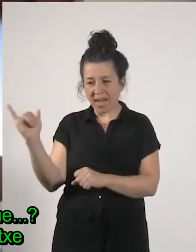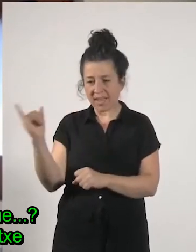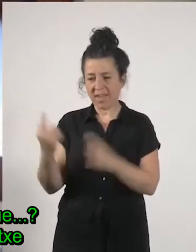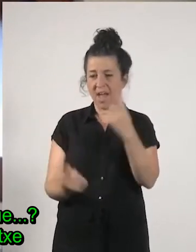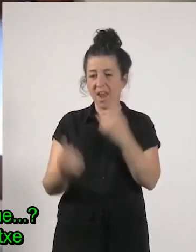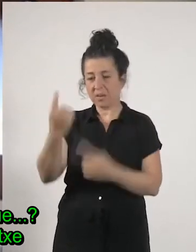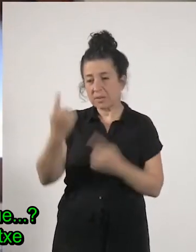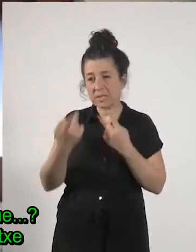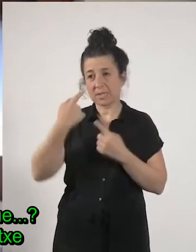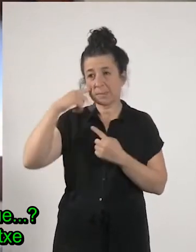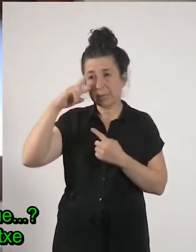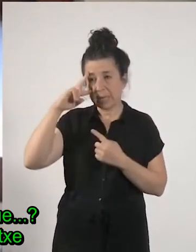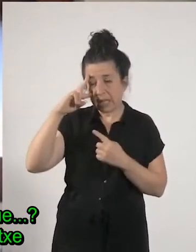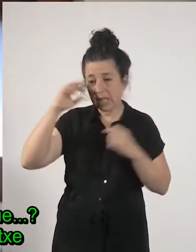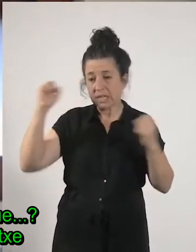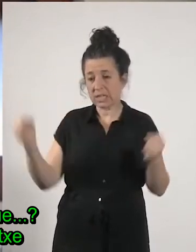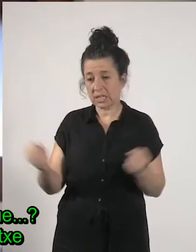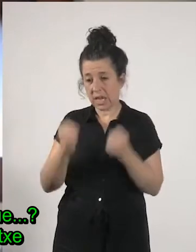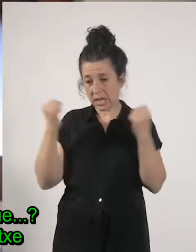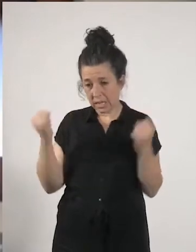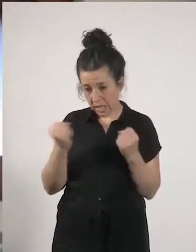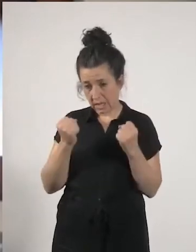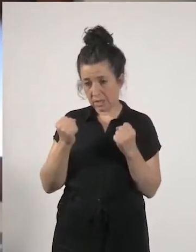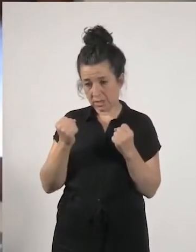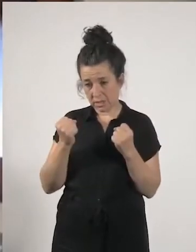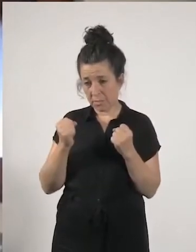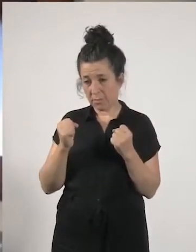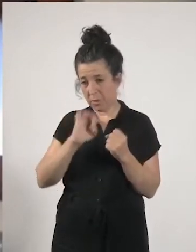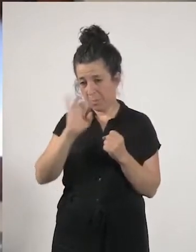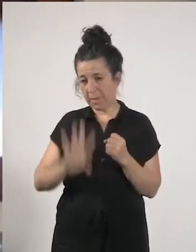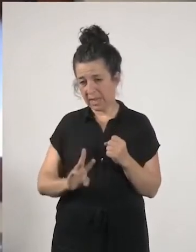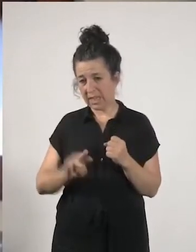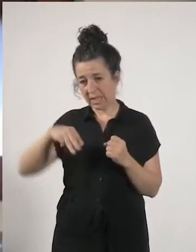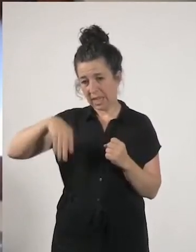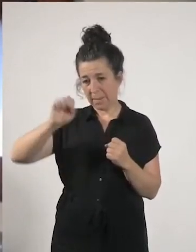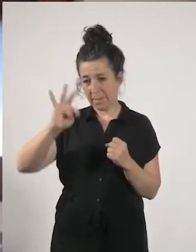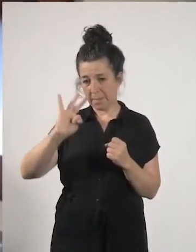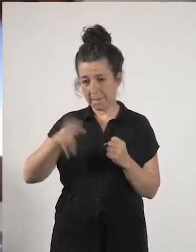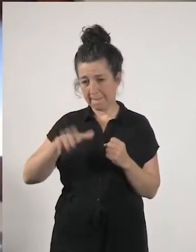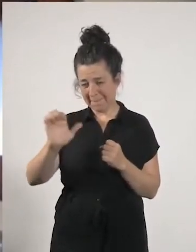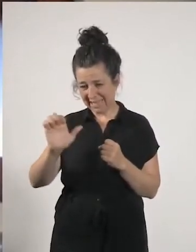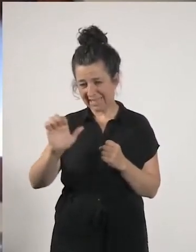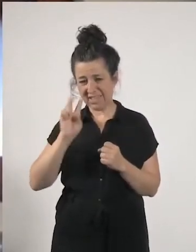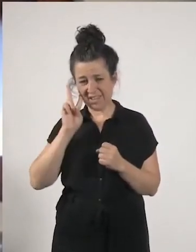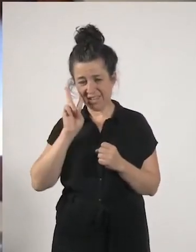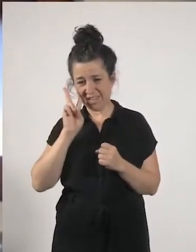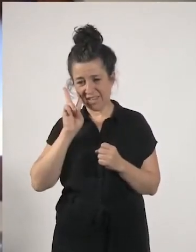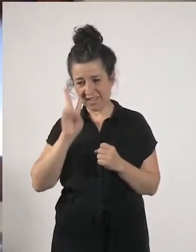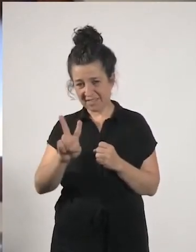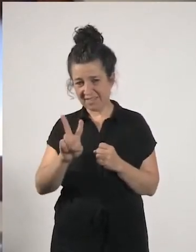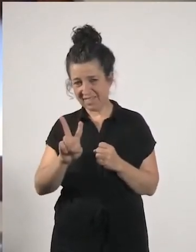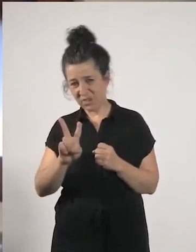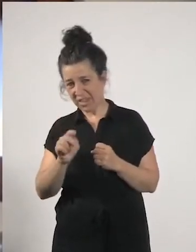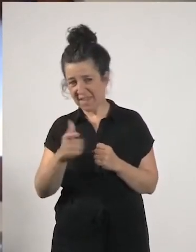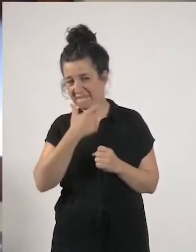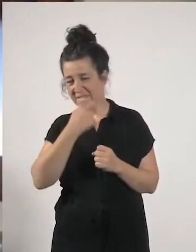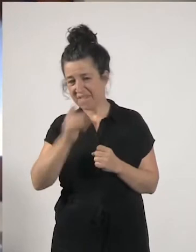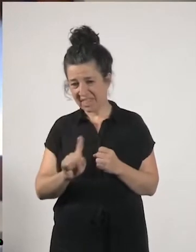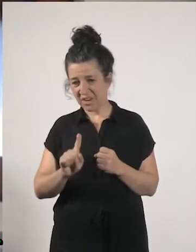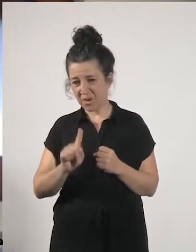como tampoco Merche le ha resultado también he visto que no te resultaba muy fácil ir a experiencias positivas